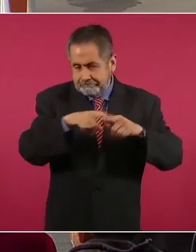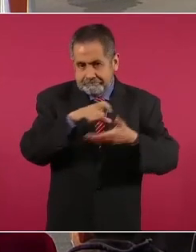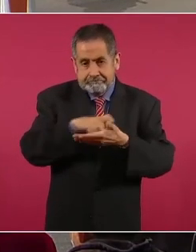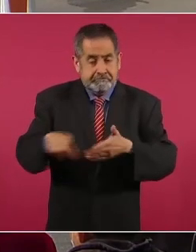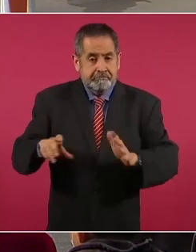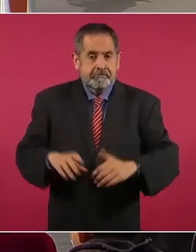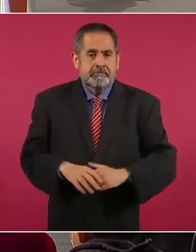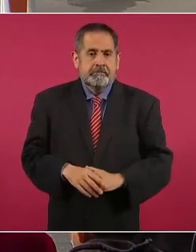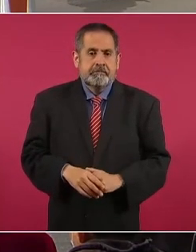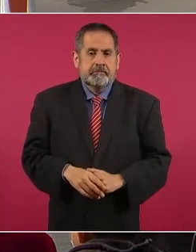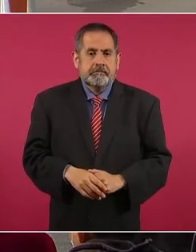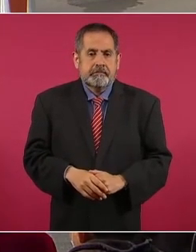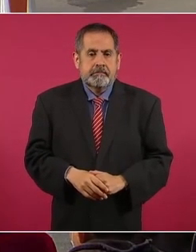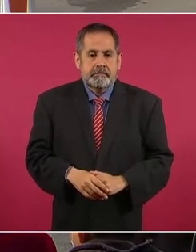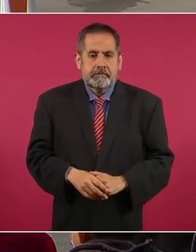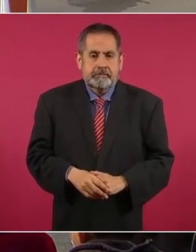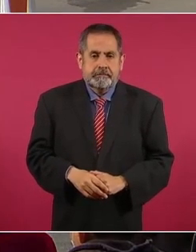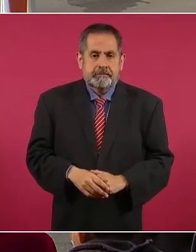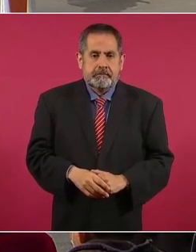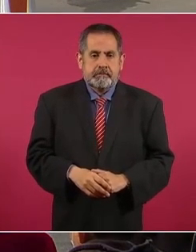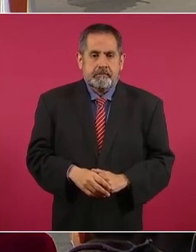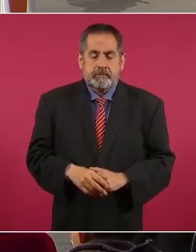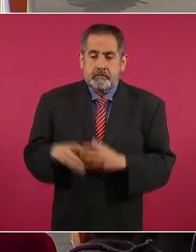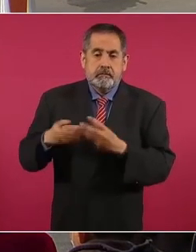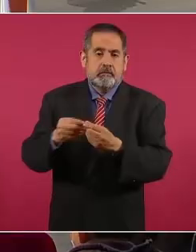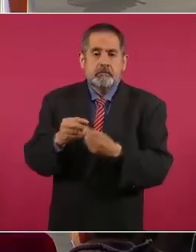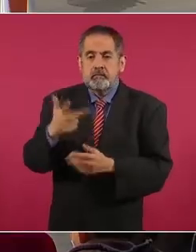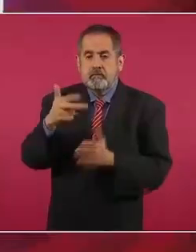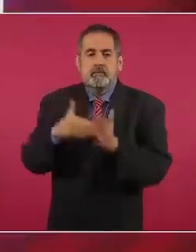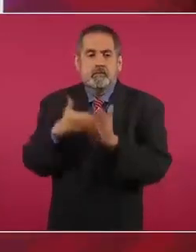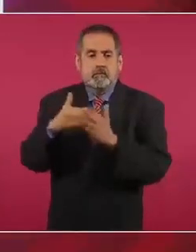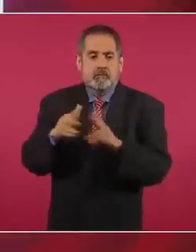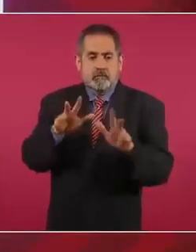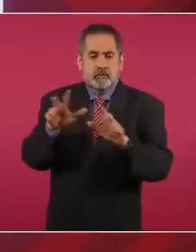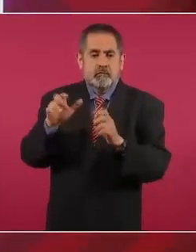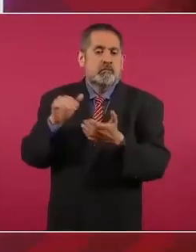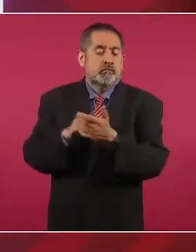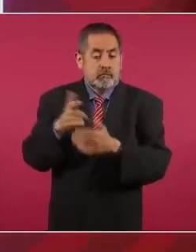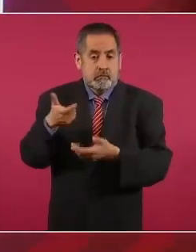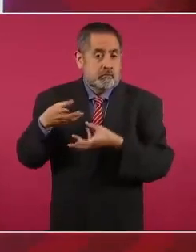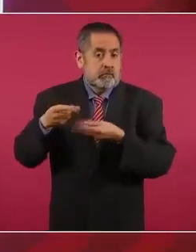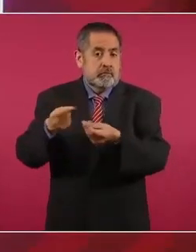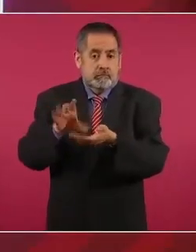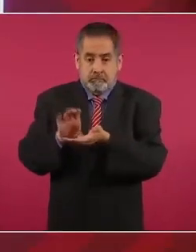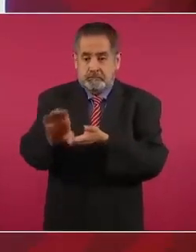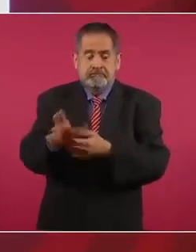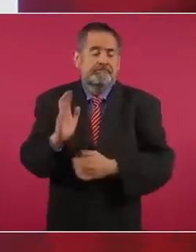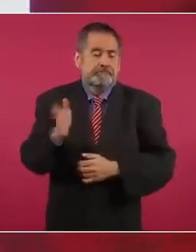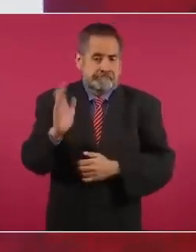Nada más, hasta ahora 8 millones 800 mil para esto.